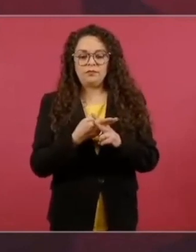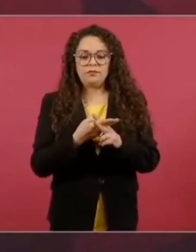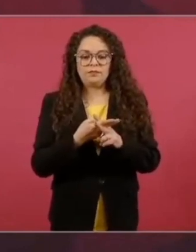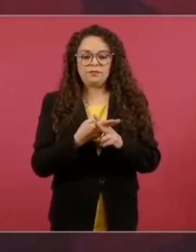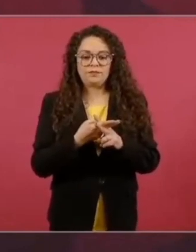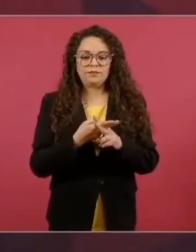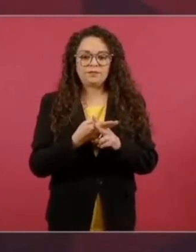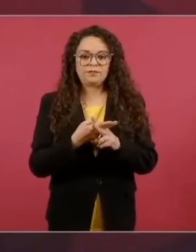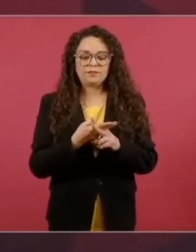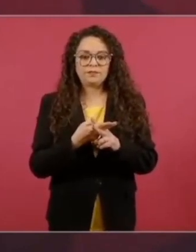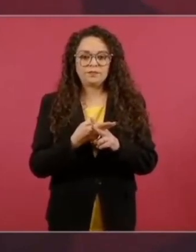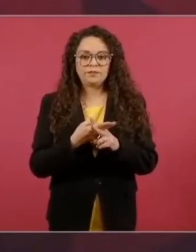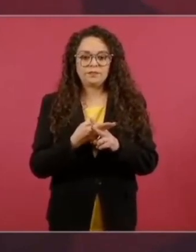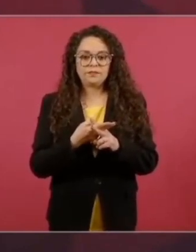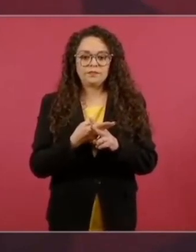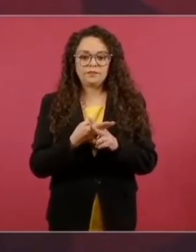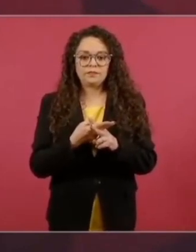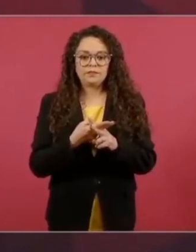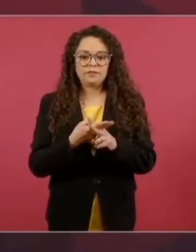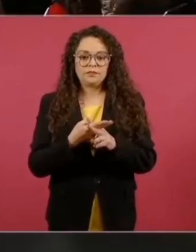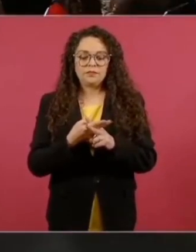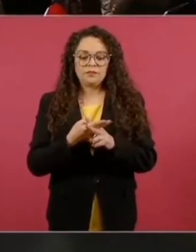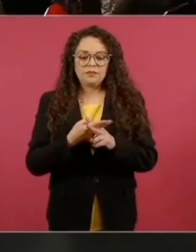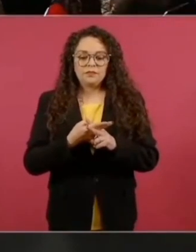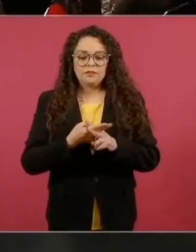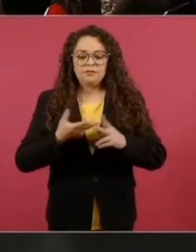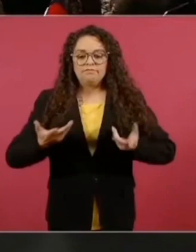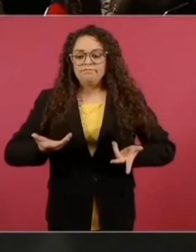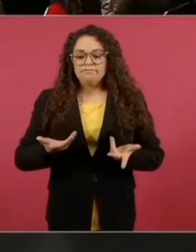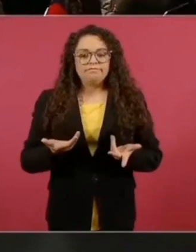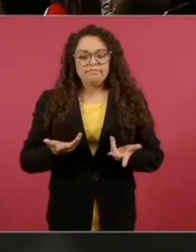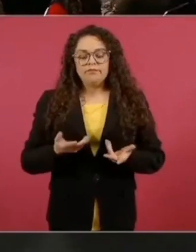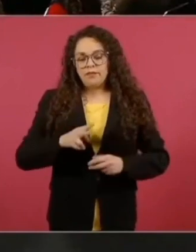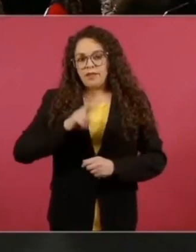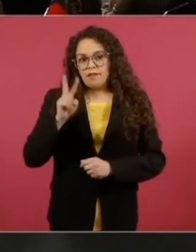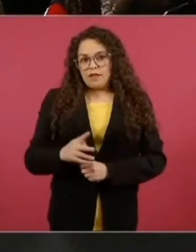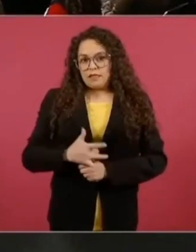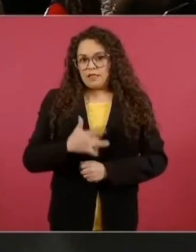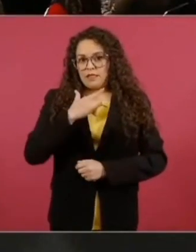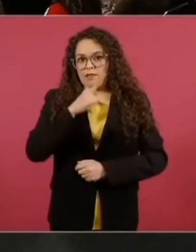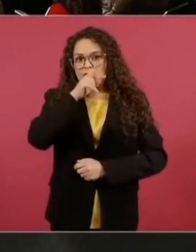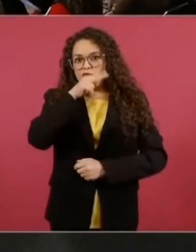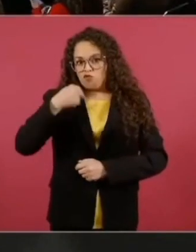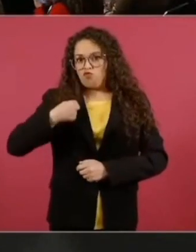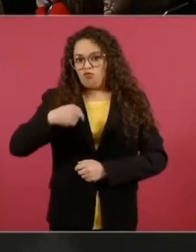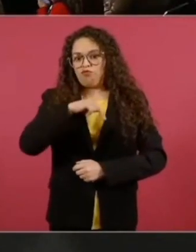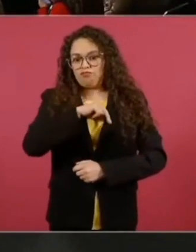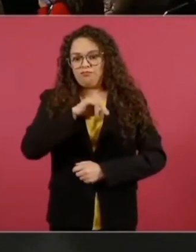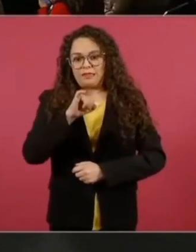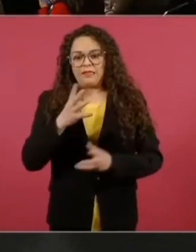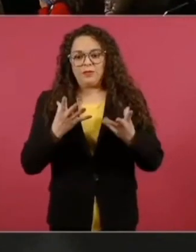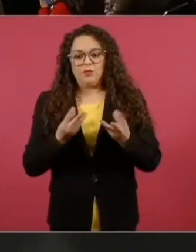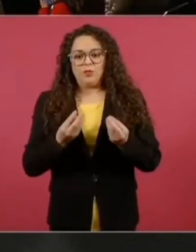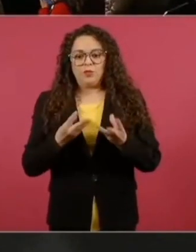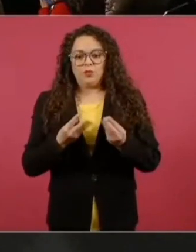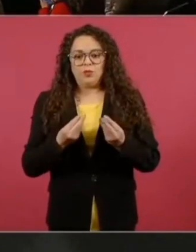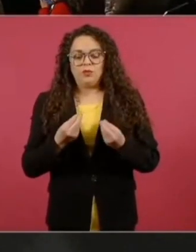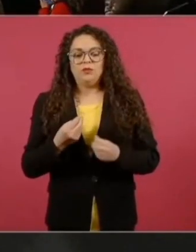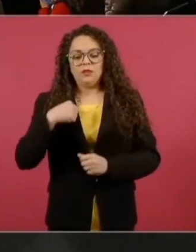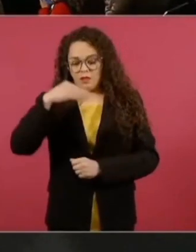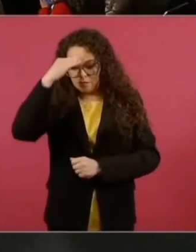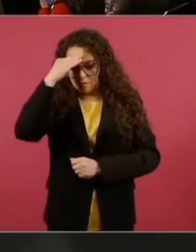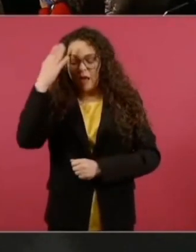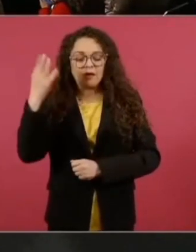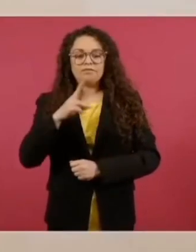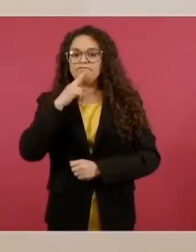preocupó y nos llevó a hacer